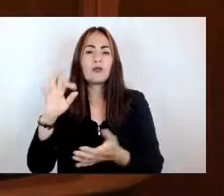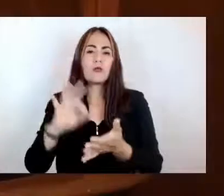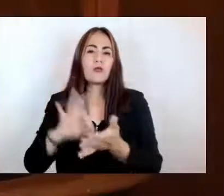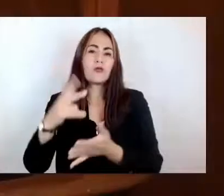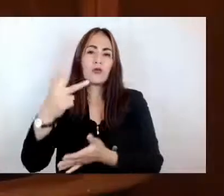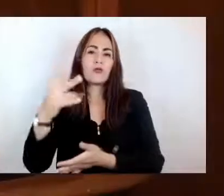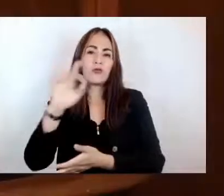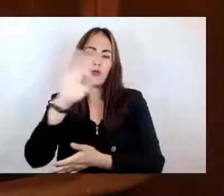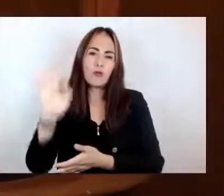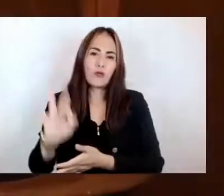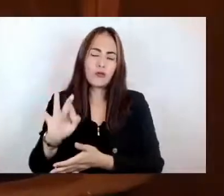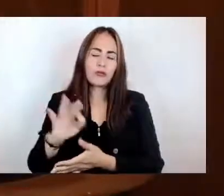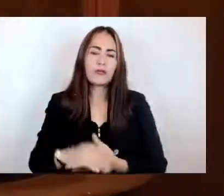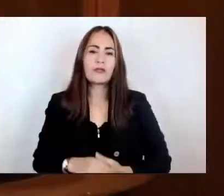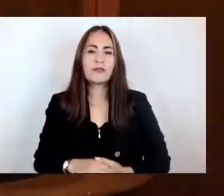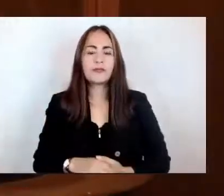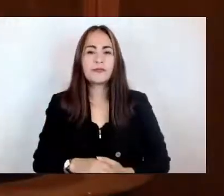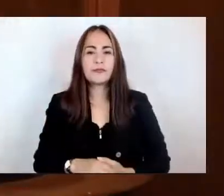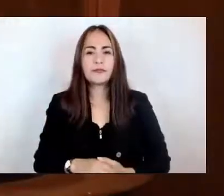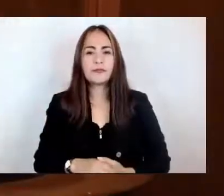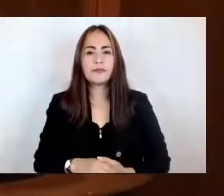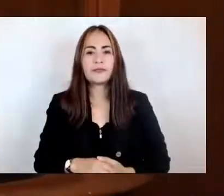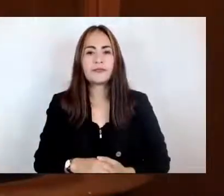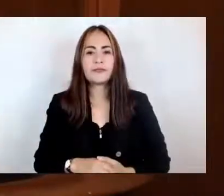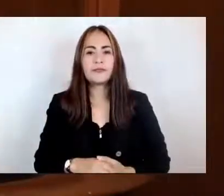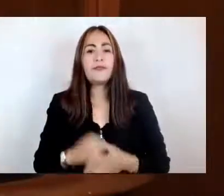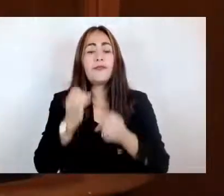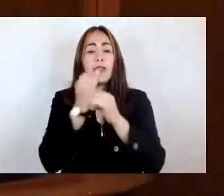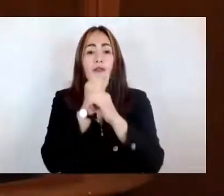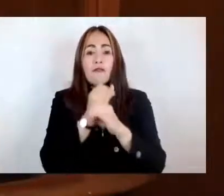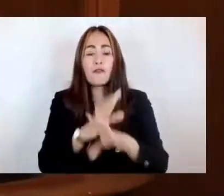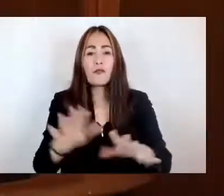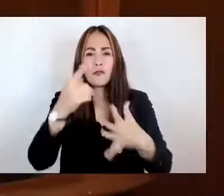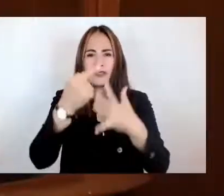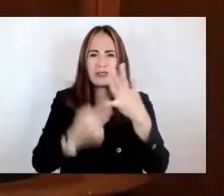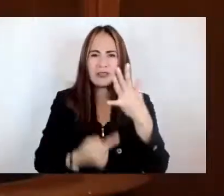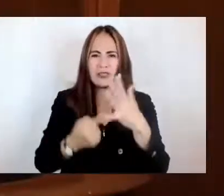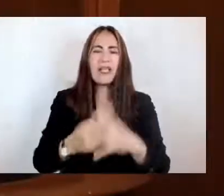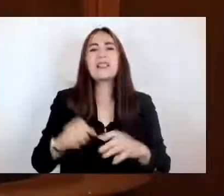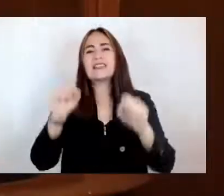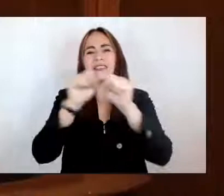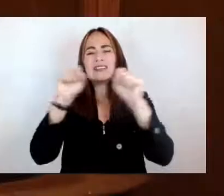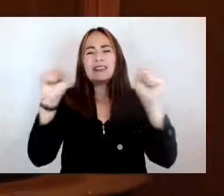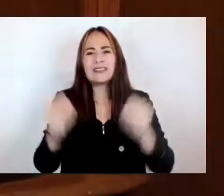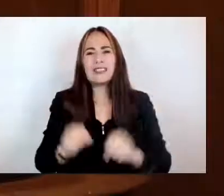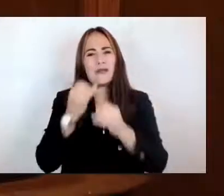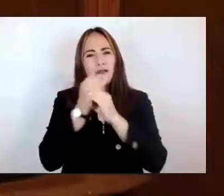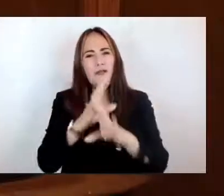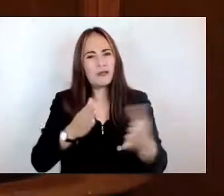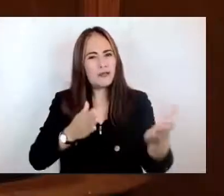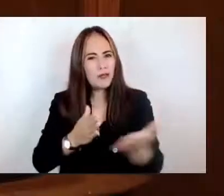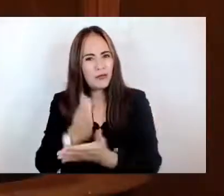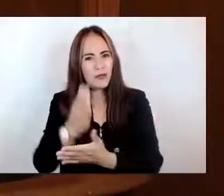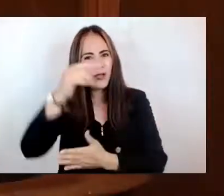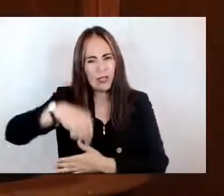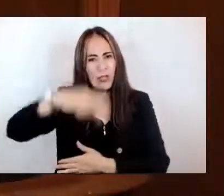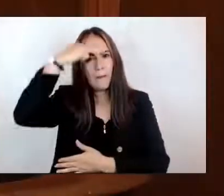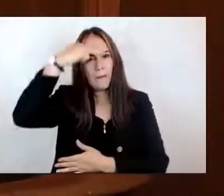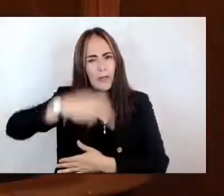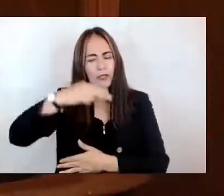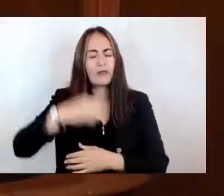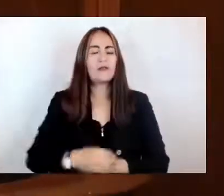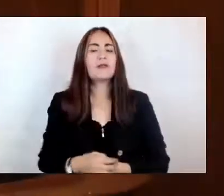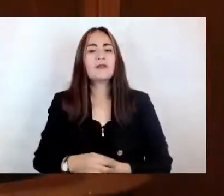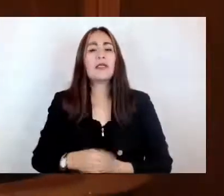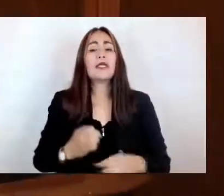De acuerdo con información proporcionada por el DIFEN a través del Sistema de Acceso a la Información Mexiquense, en el Estado